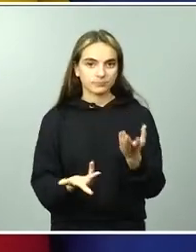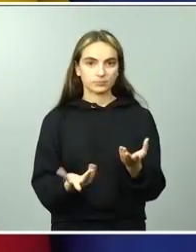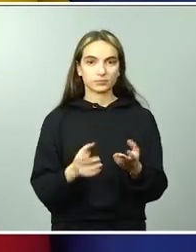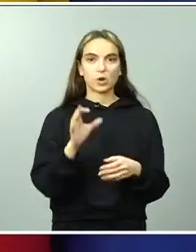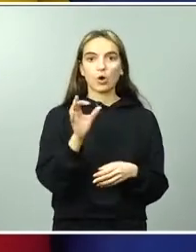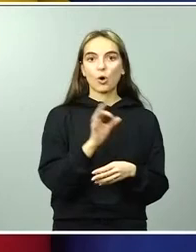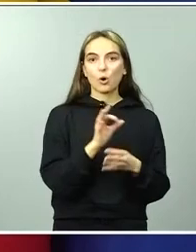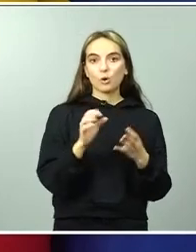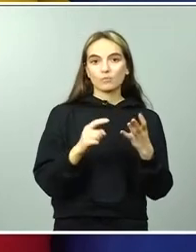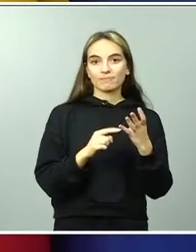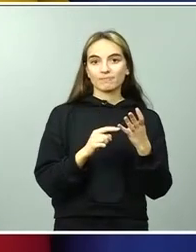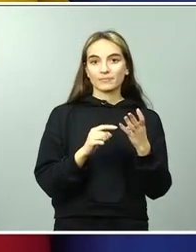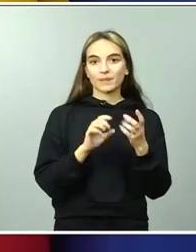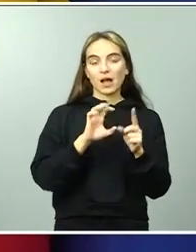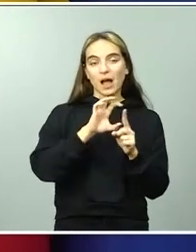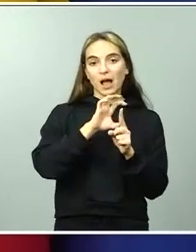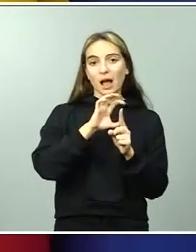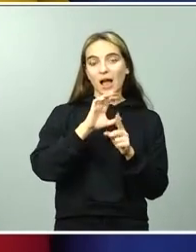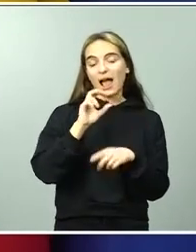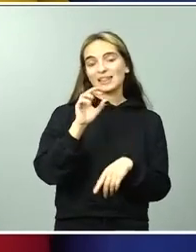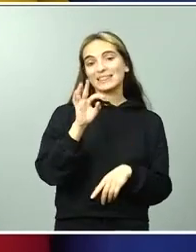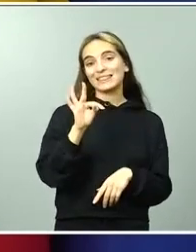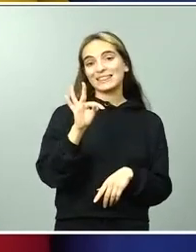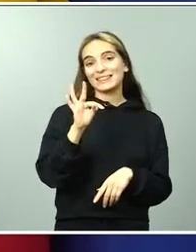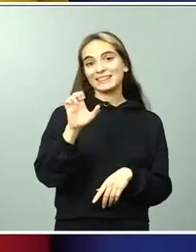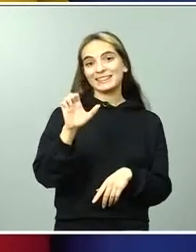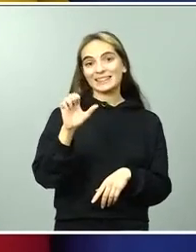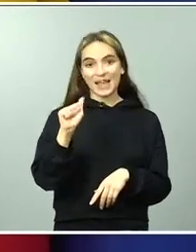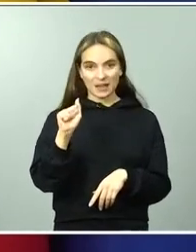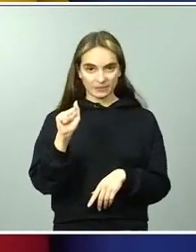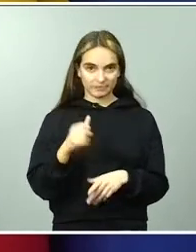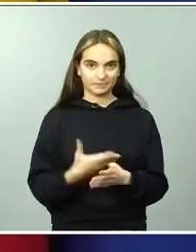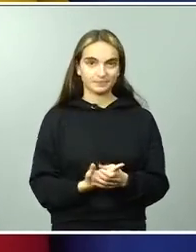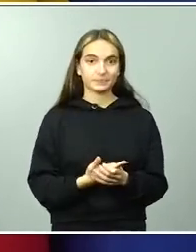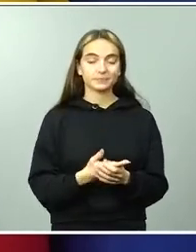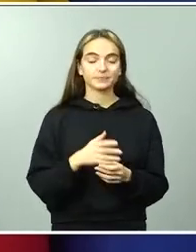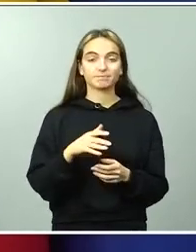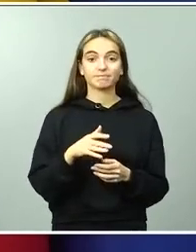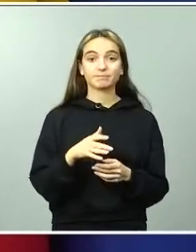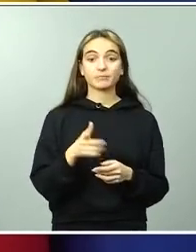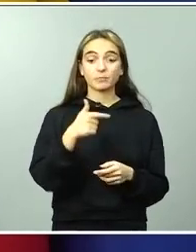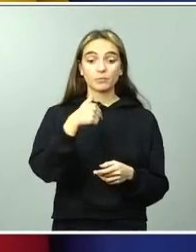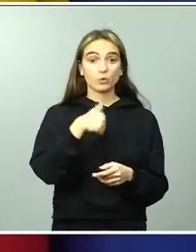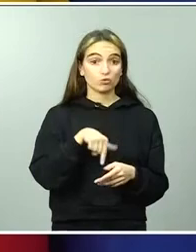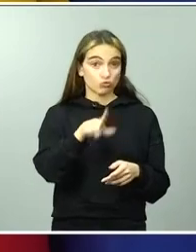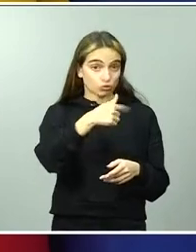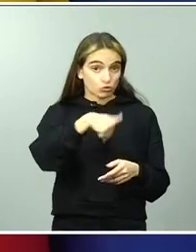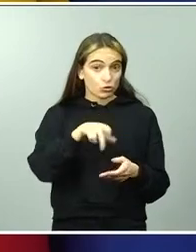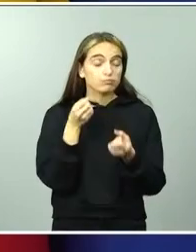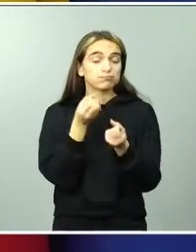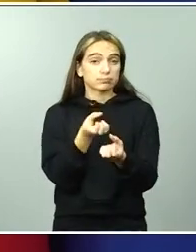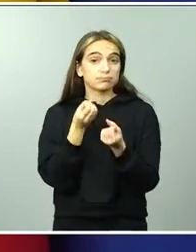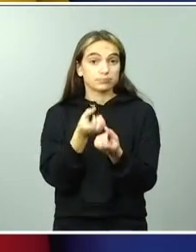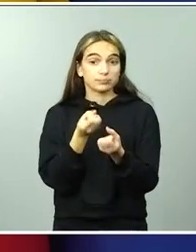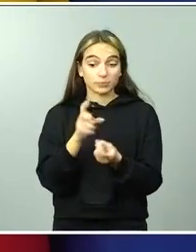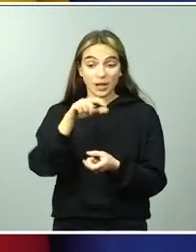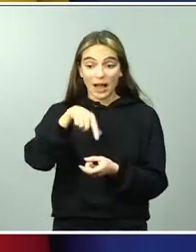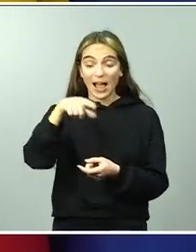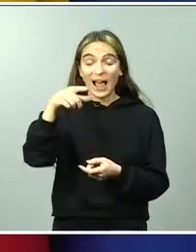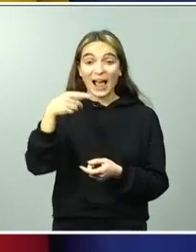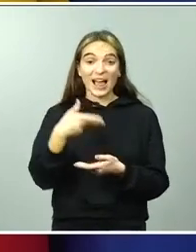del autismo. Estamos hablando de que esta ayuda complementaria va a beneficiar a más de